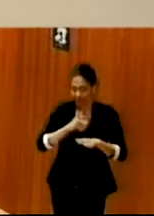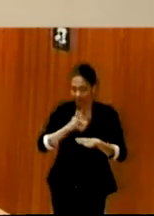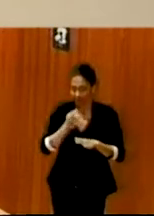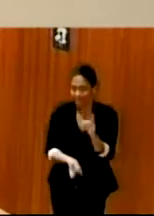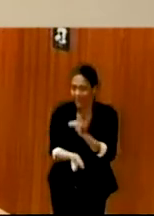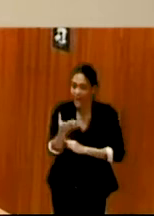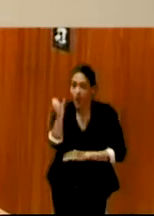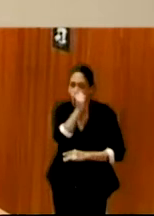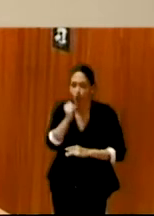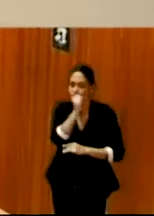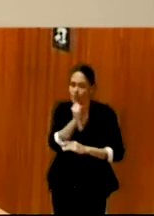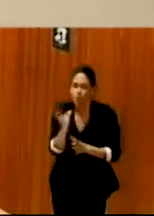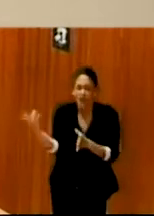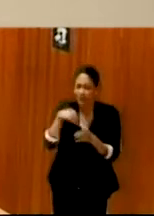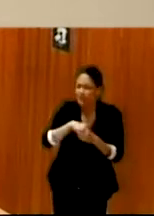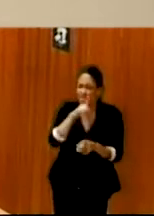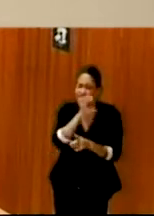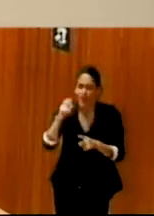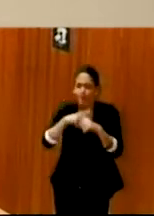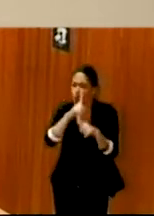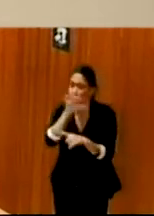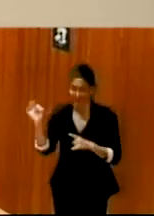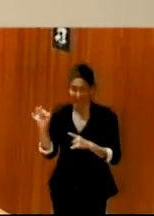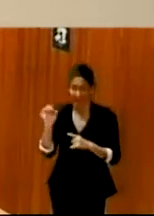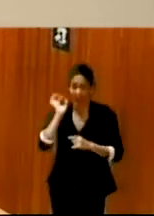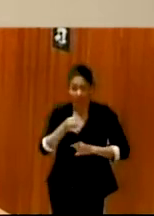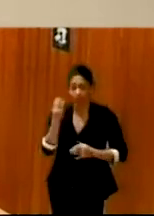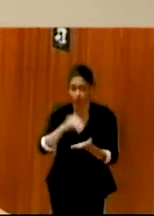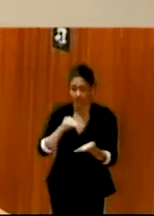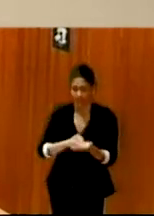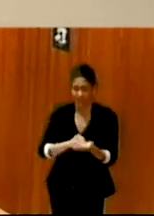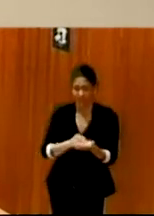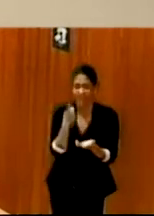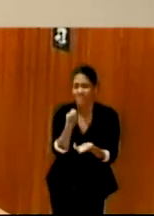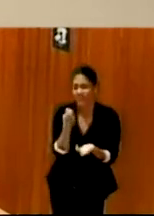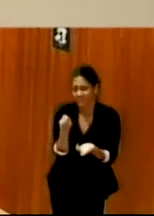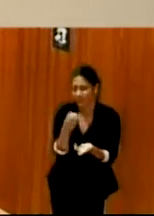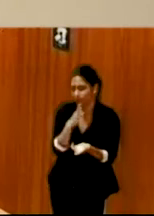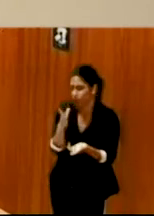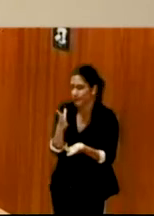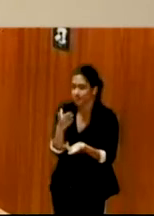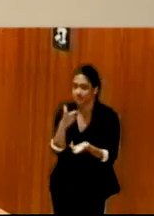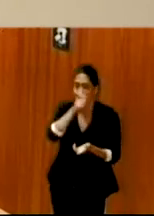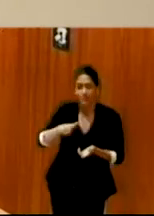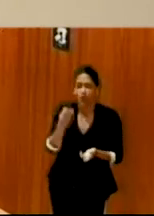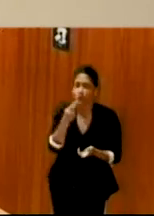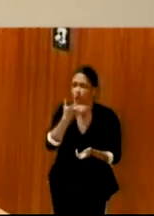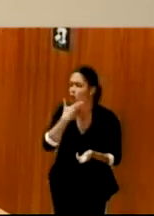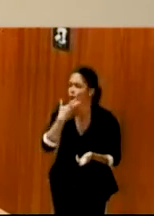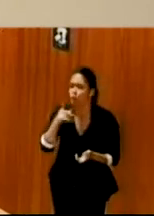los medios y falta el conocimiento. Por eso después, un poco más adelante,